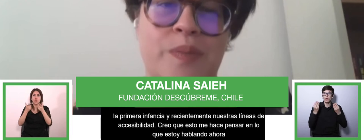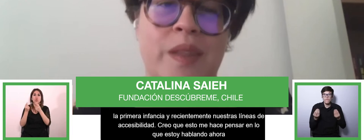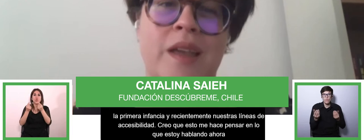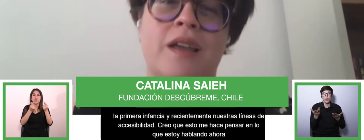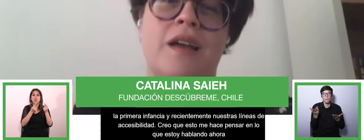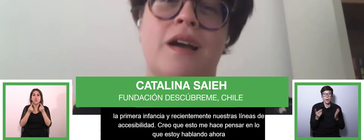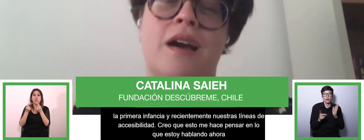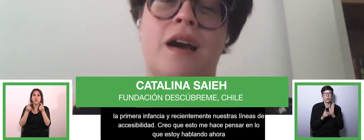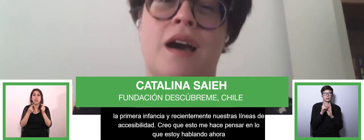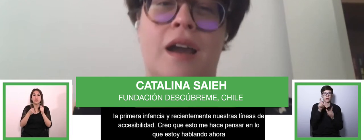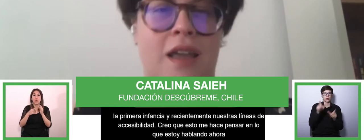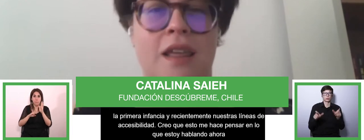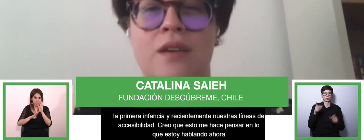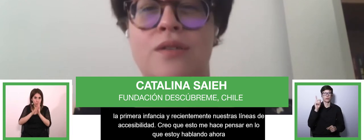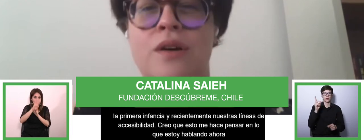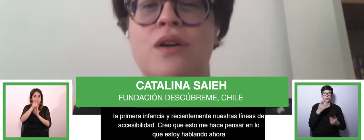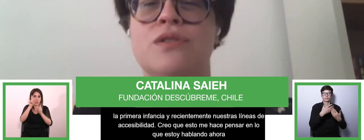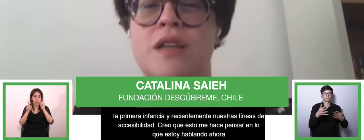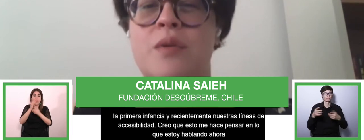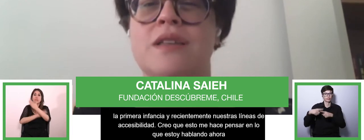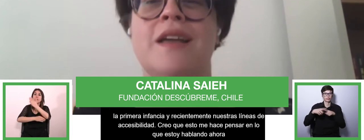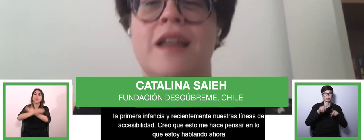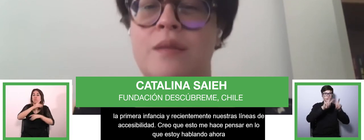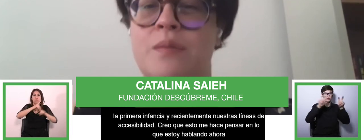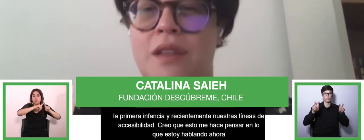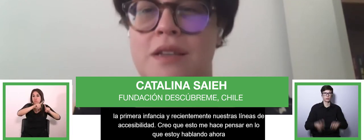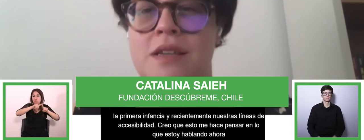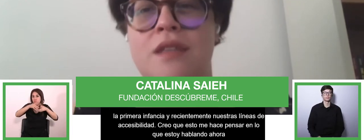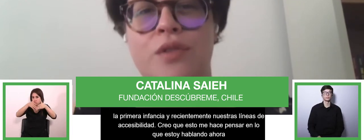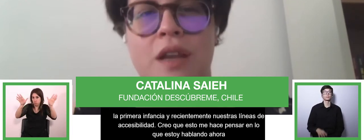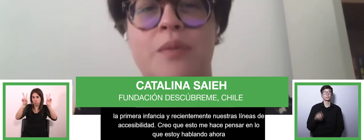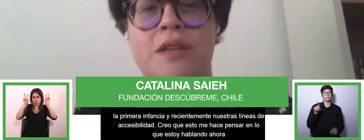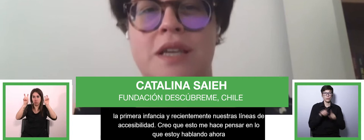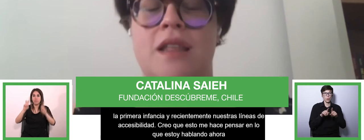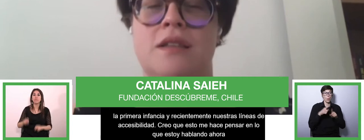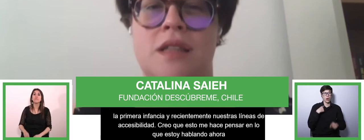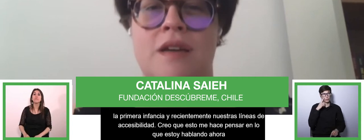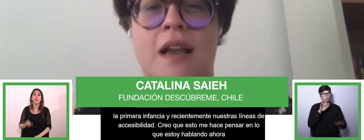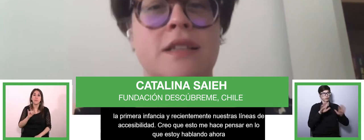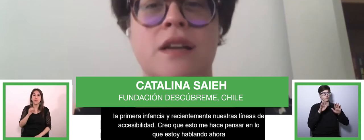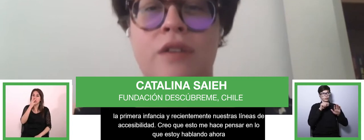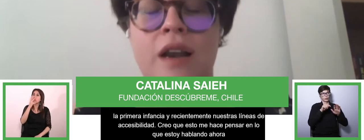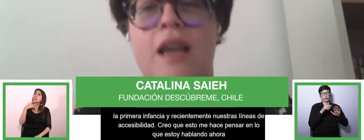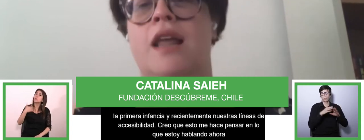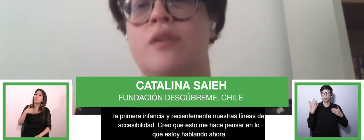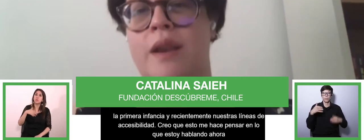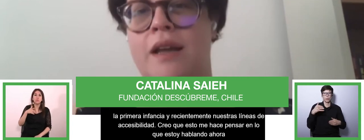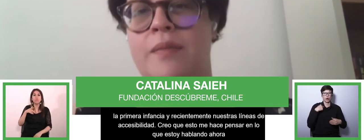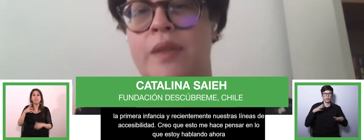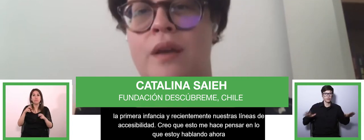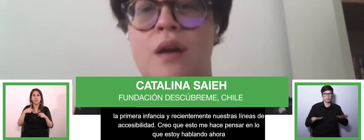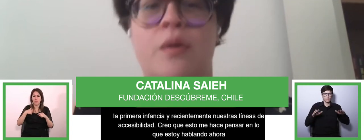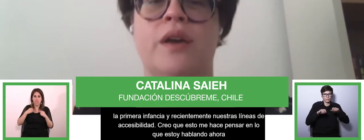contextos. A raíz de ello, consideramos que es de gran importancia difundir y potenciar esta iniciativa de alcance global